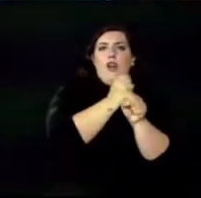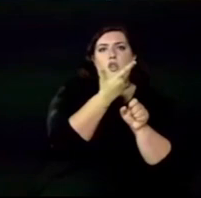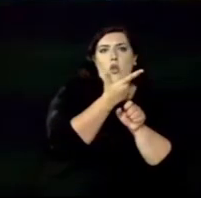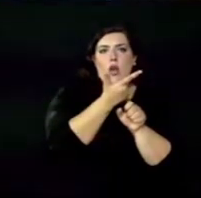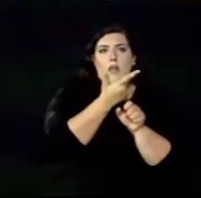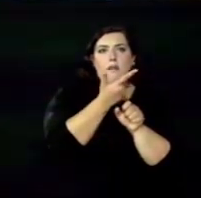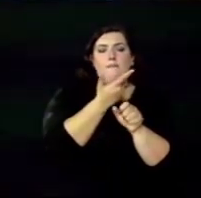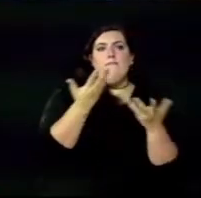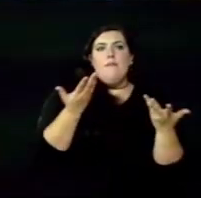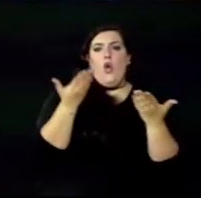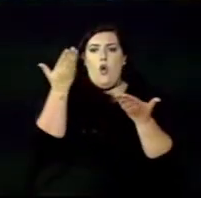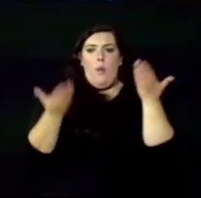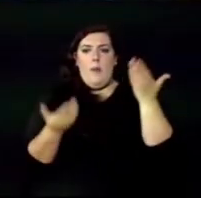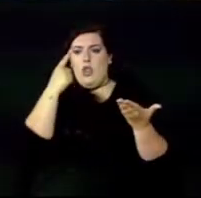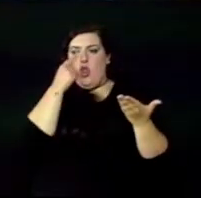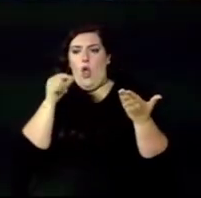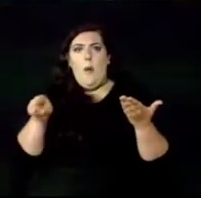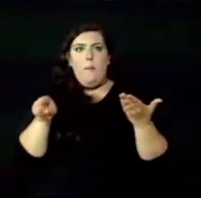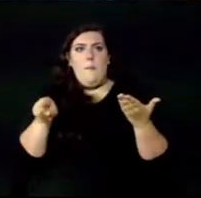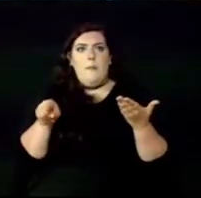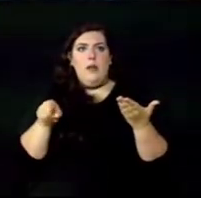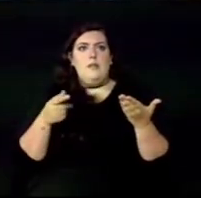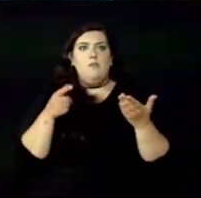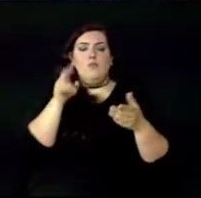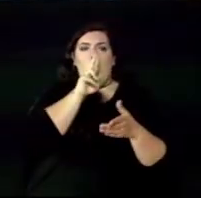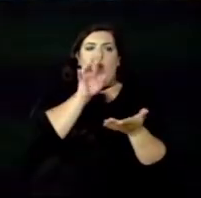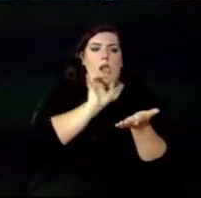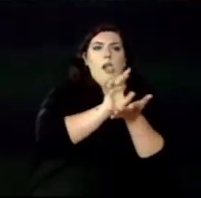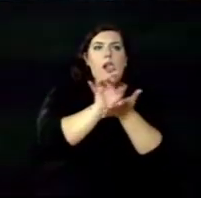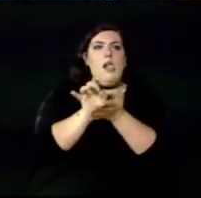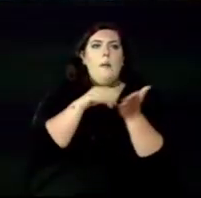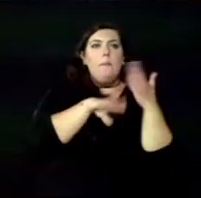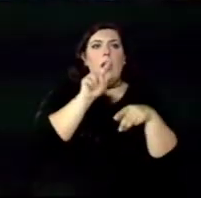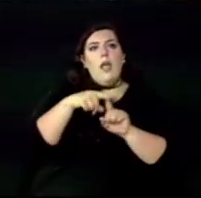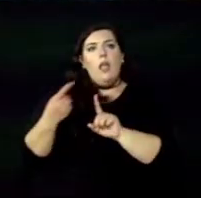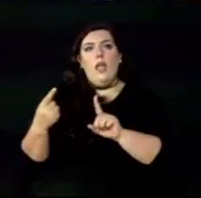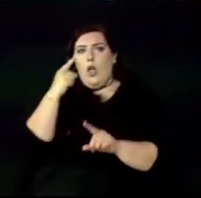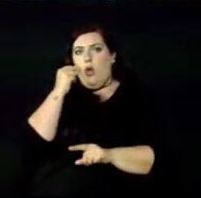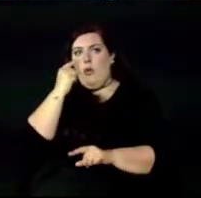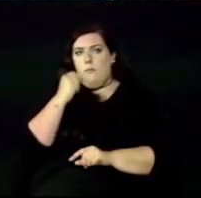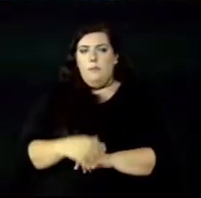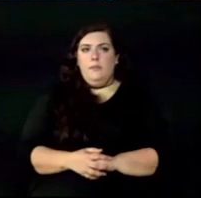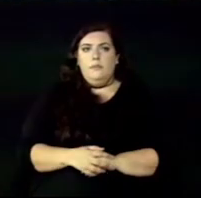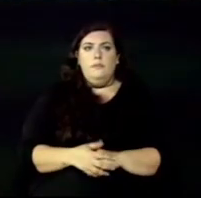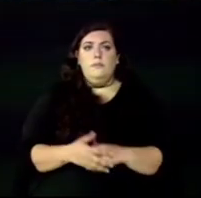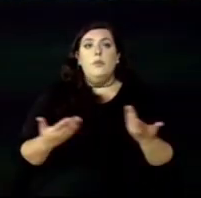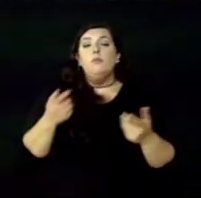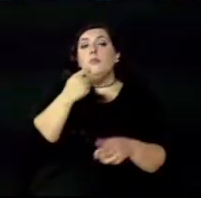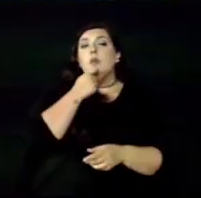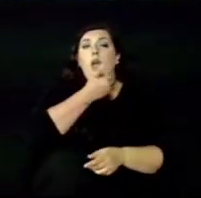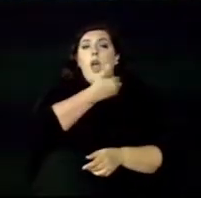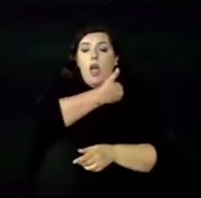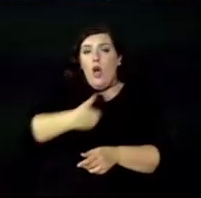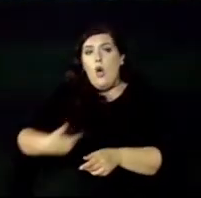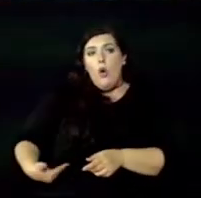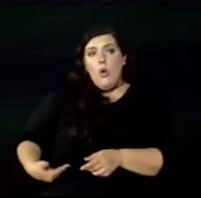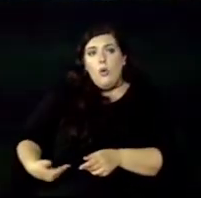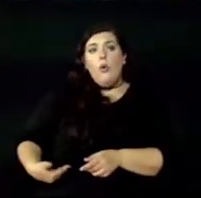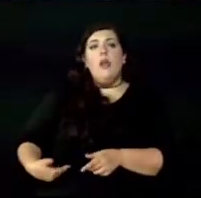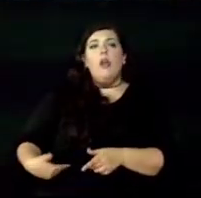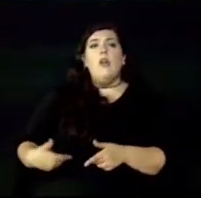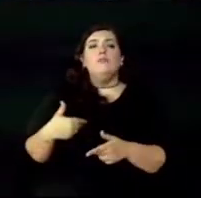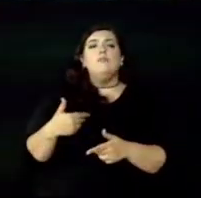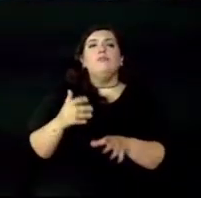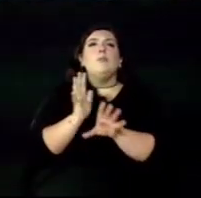Yo creo que estos son datos que duelen y también porque las ayudas oficiales que los gobiernos han dado a la región